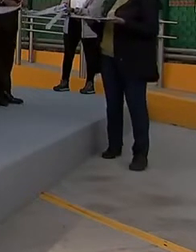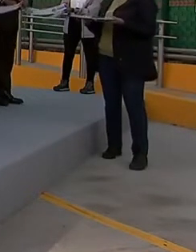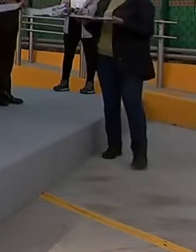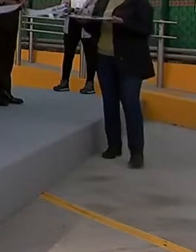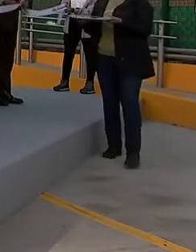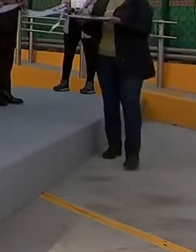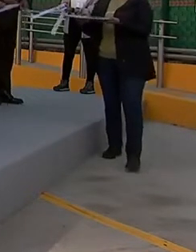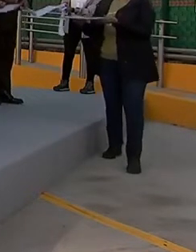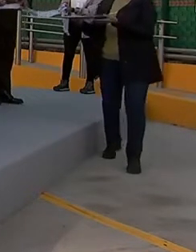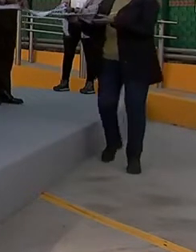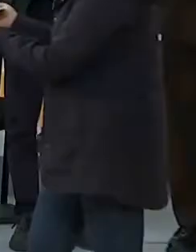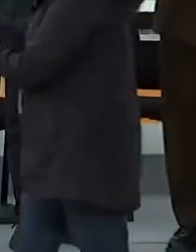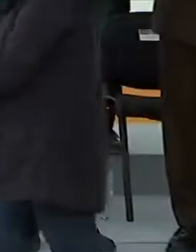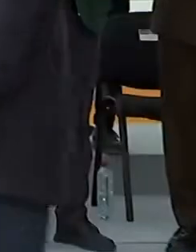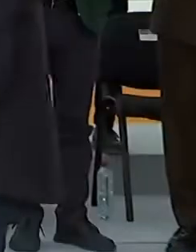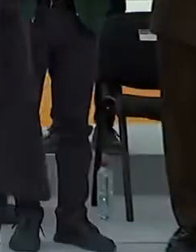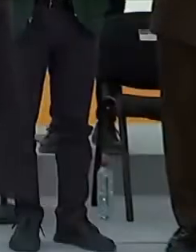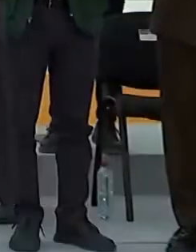¡Conchílalo!